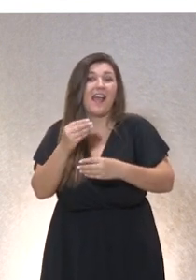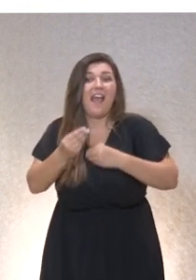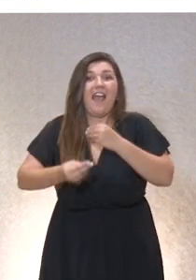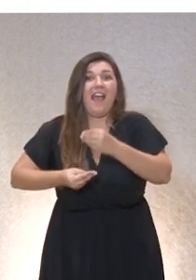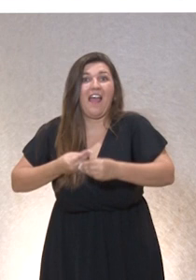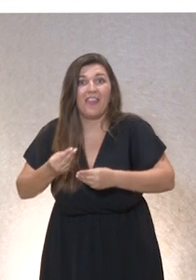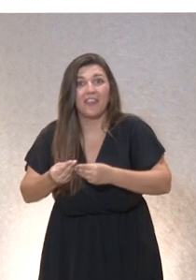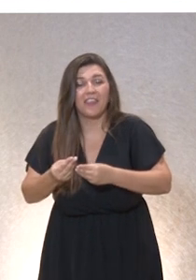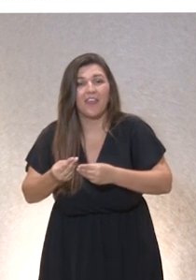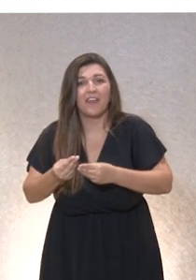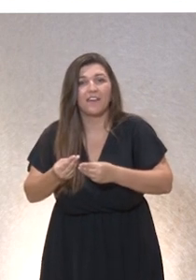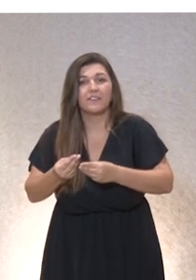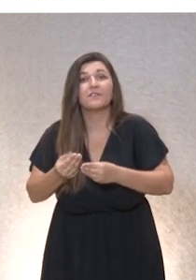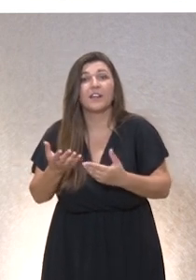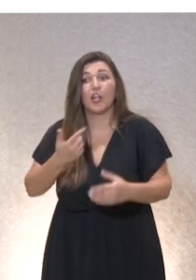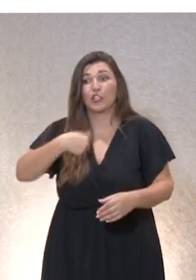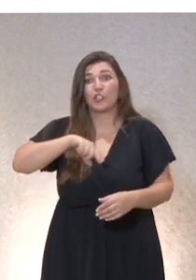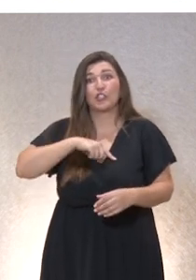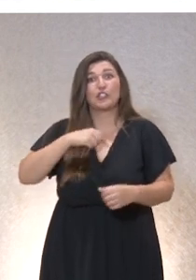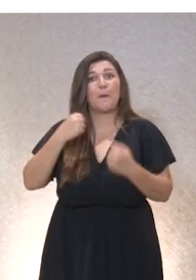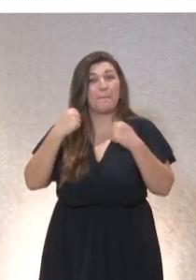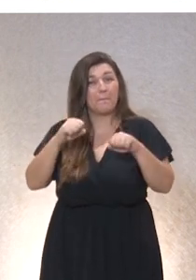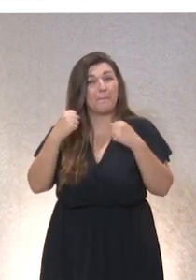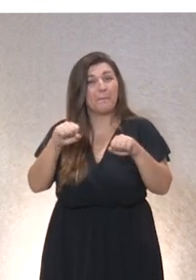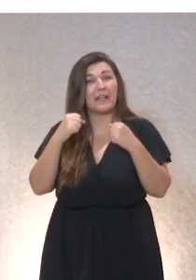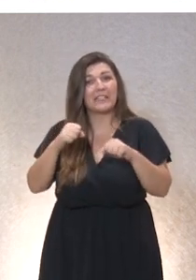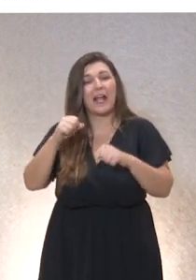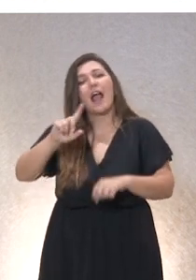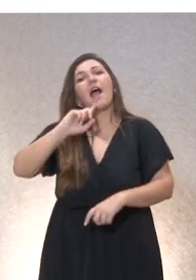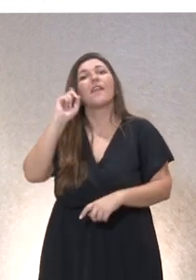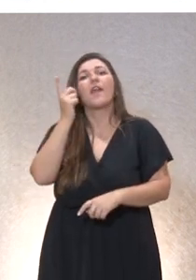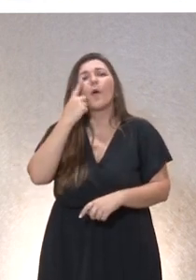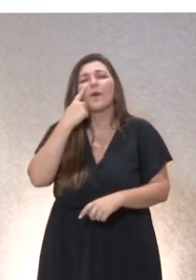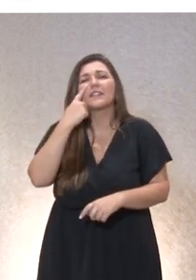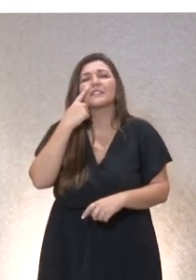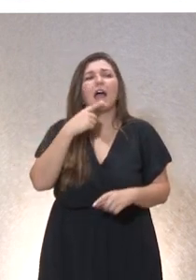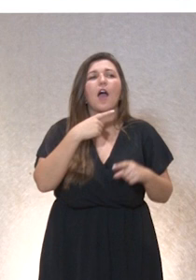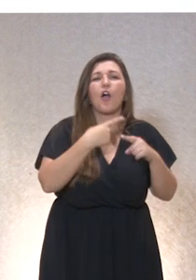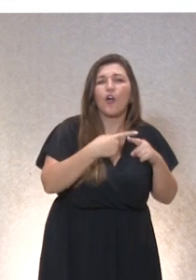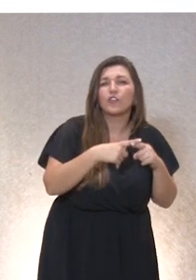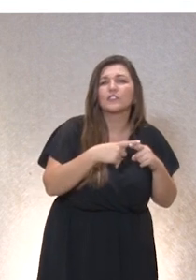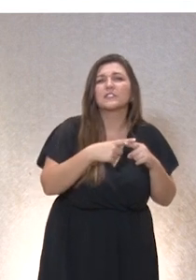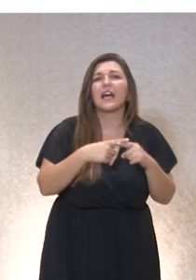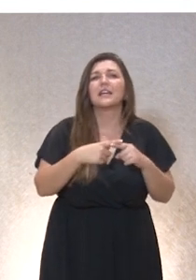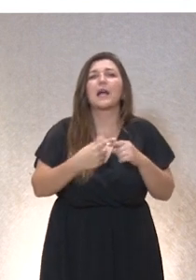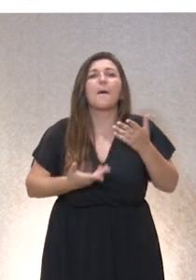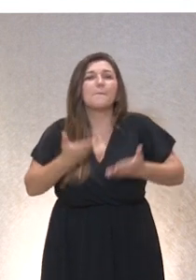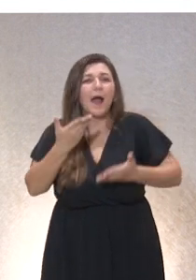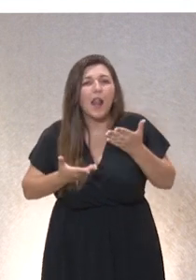diciendo, en nuestra práctica descubrimos bienes, valores y virtudes.